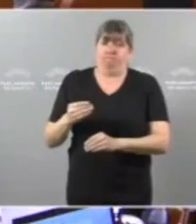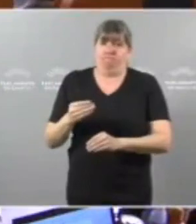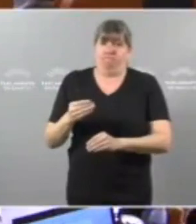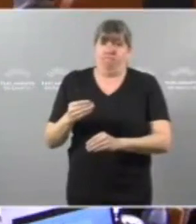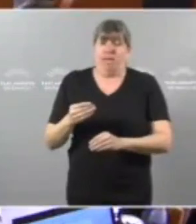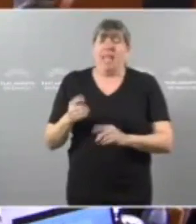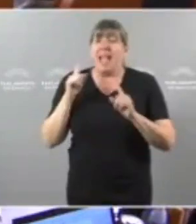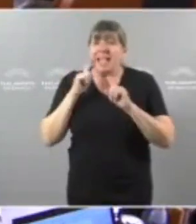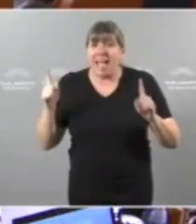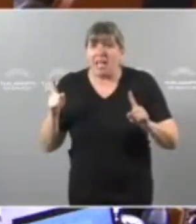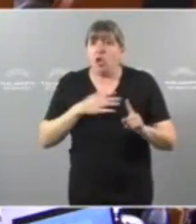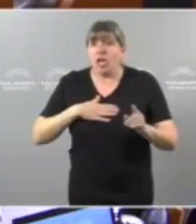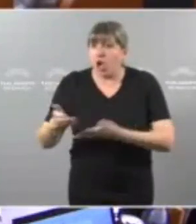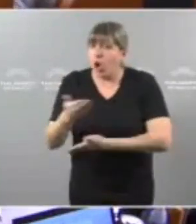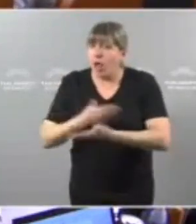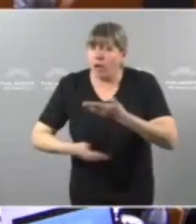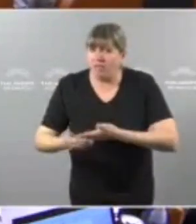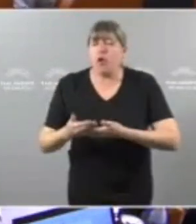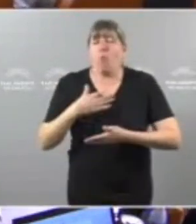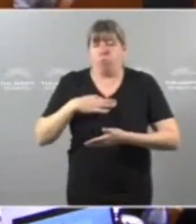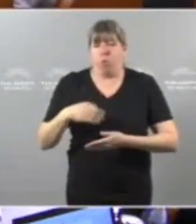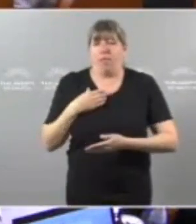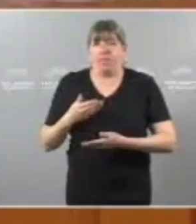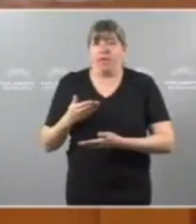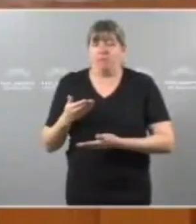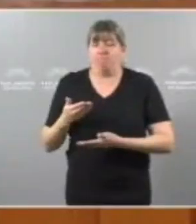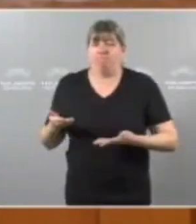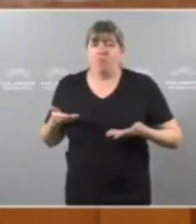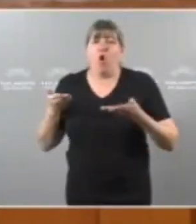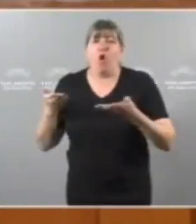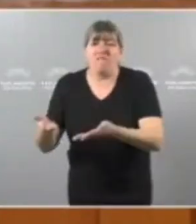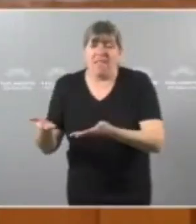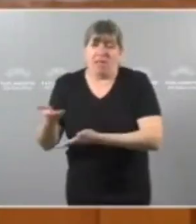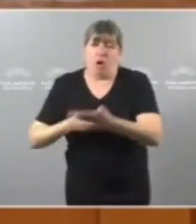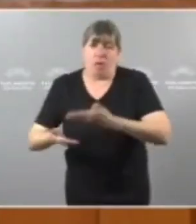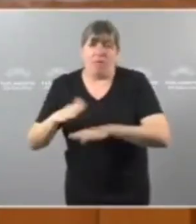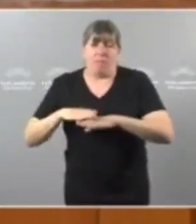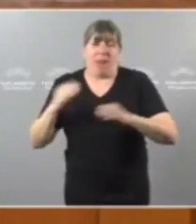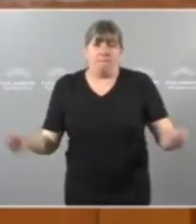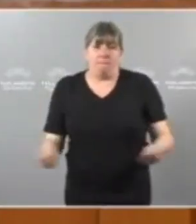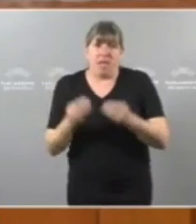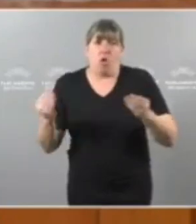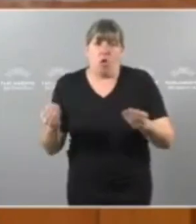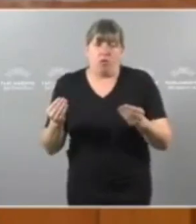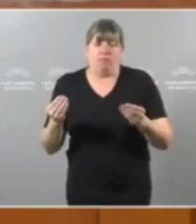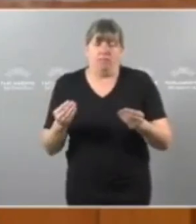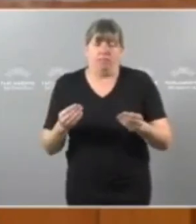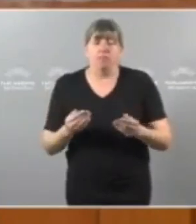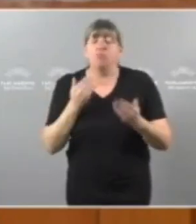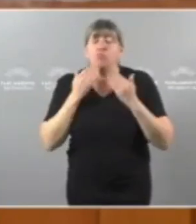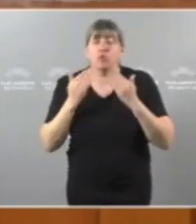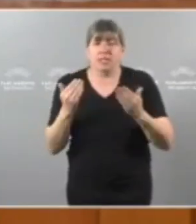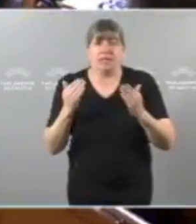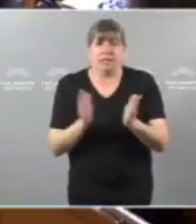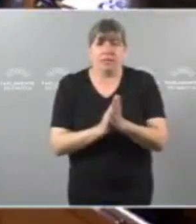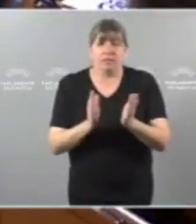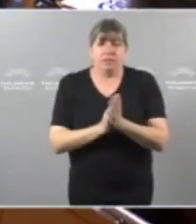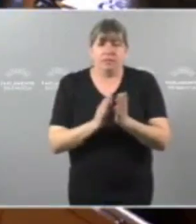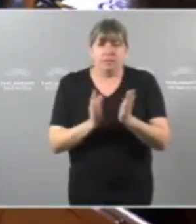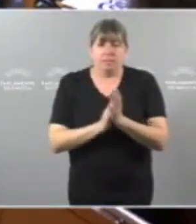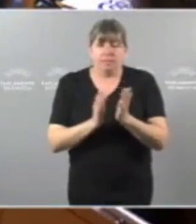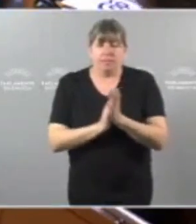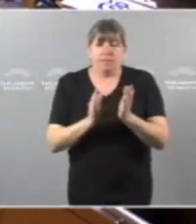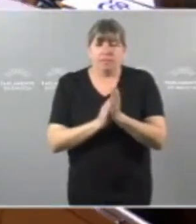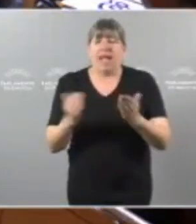Agardo Que abandonen A soberbia E que non veñan aquí Simplemente A pasar O rodillo parlamentario Moitas gracias Gracias Sra.